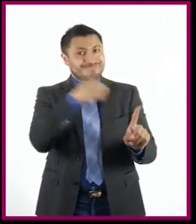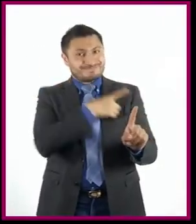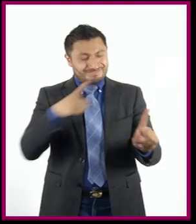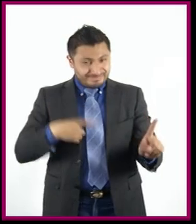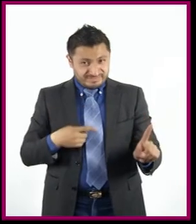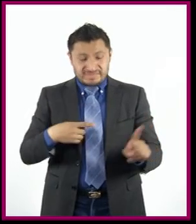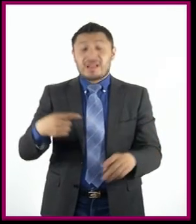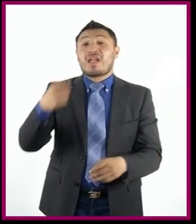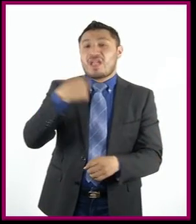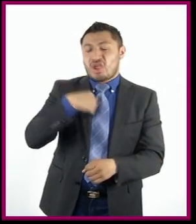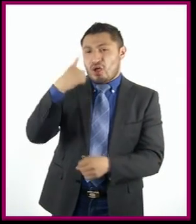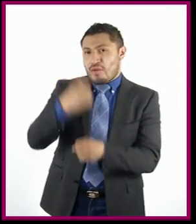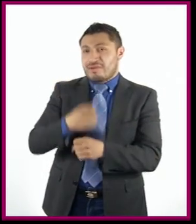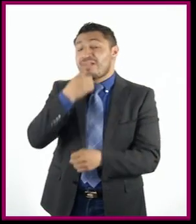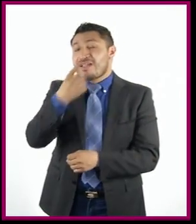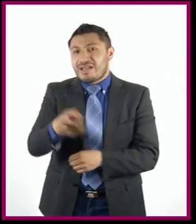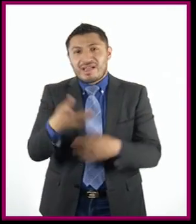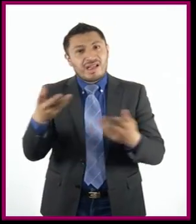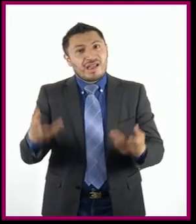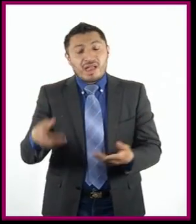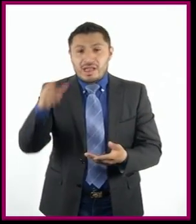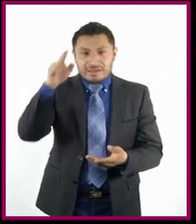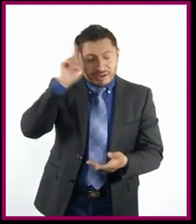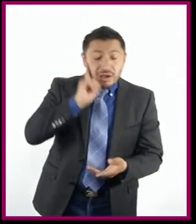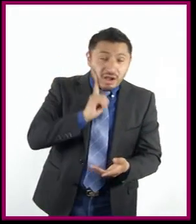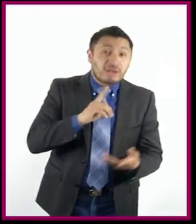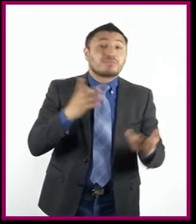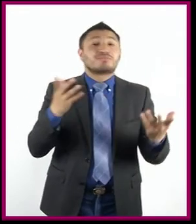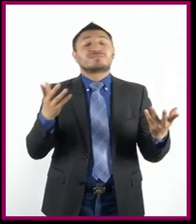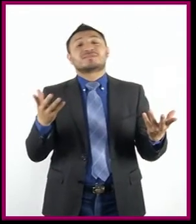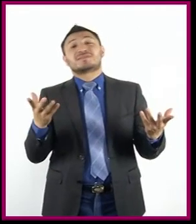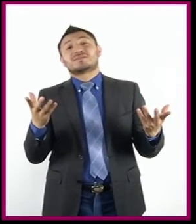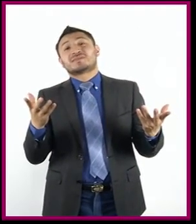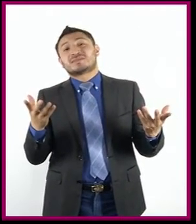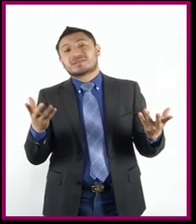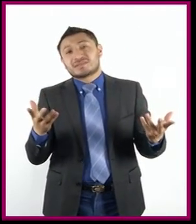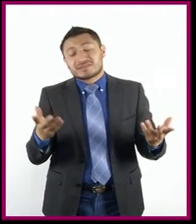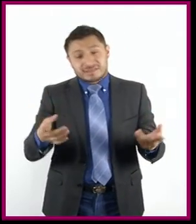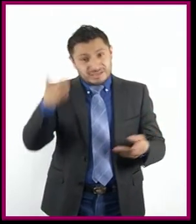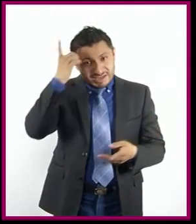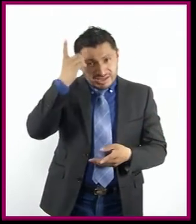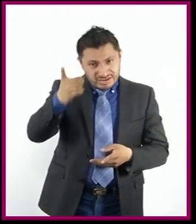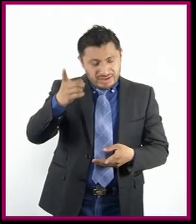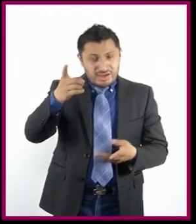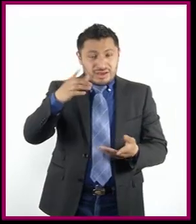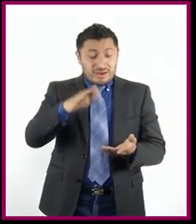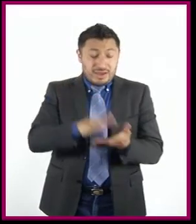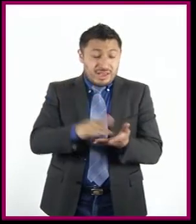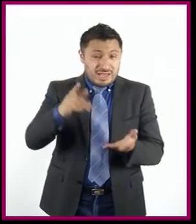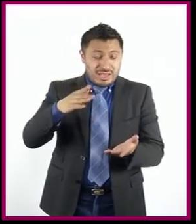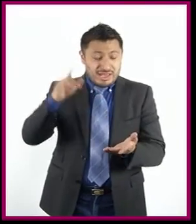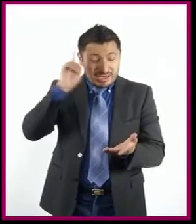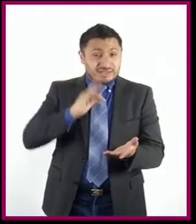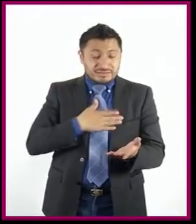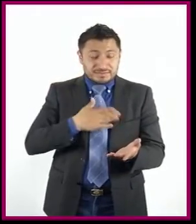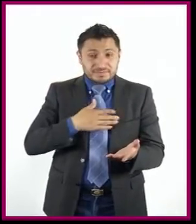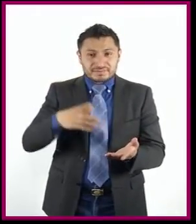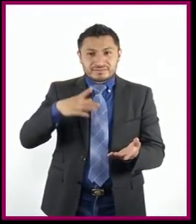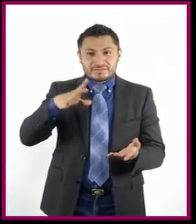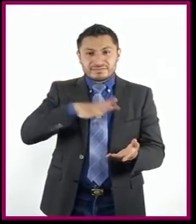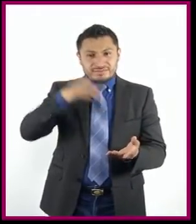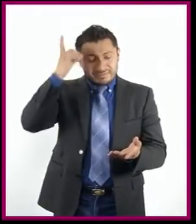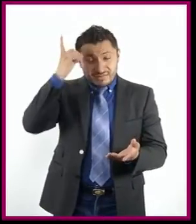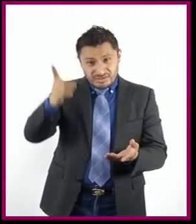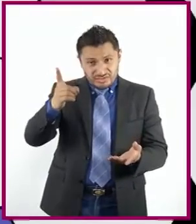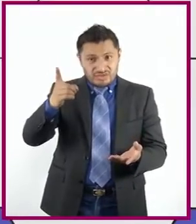Tengo, primeramente, que decirles que mi mujer es propietaria de una escuela de música y de un pensionado de